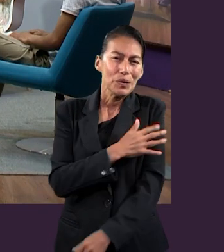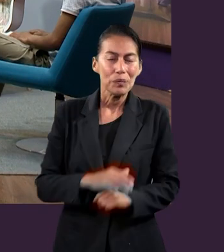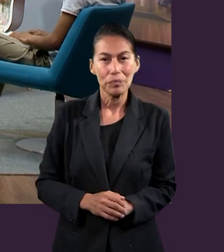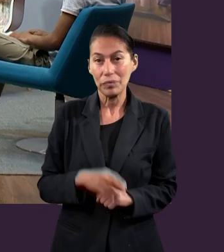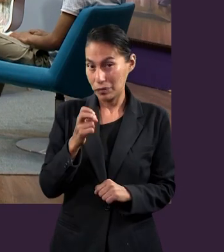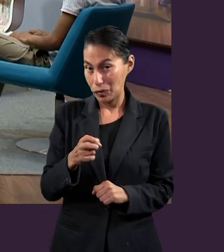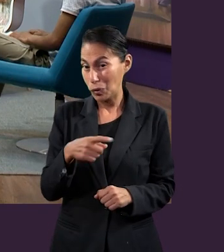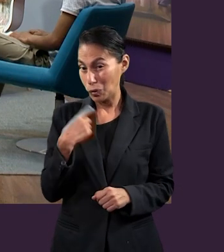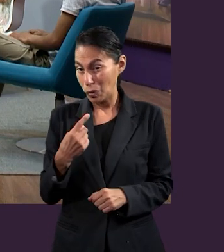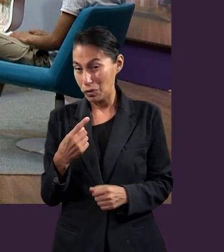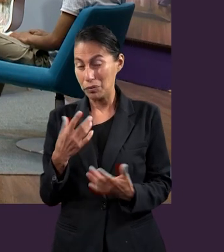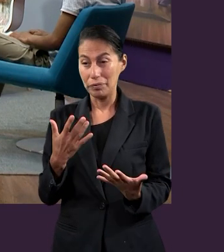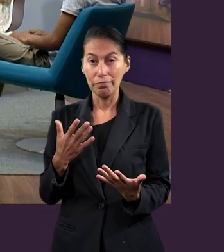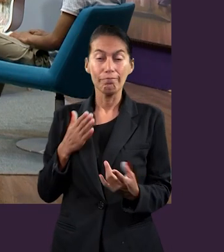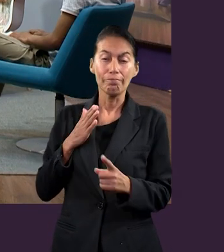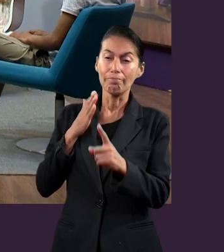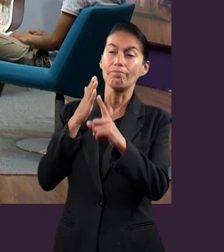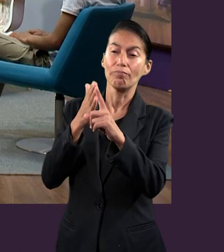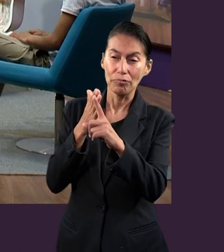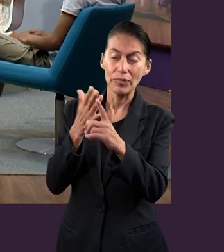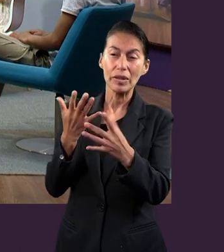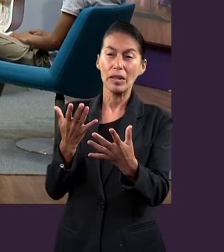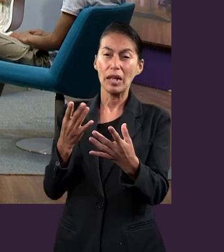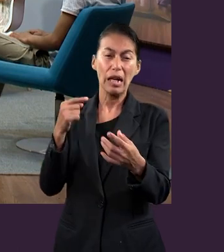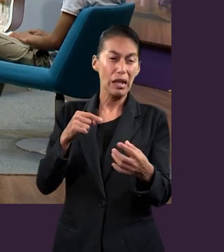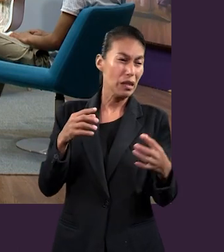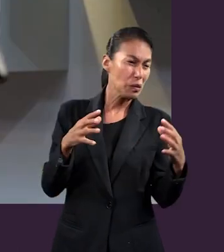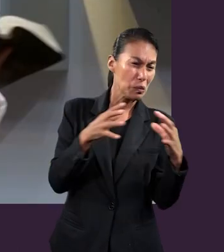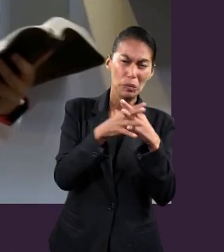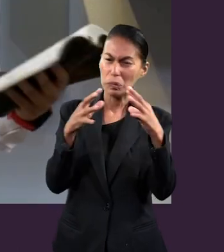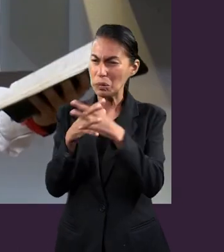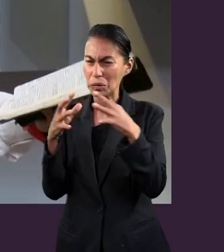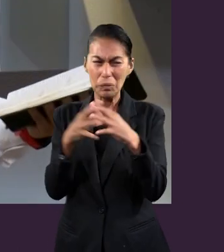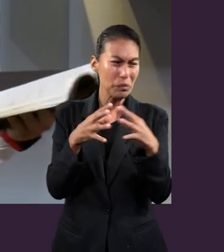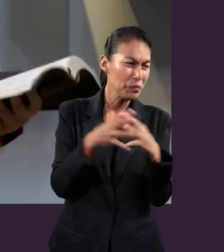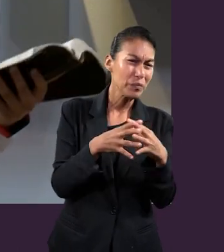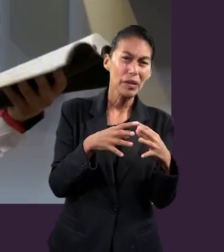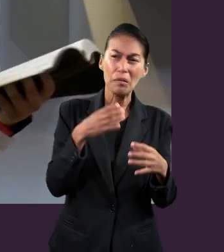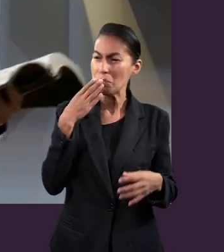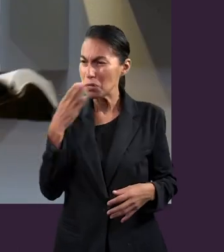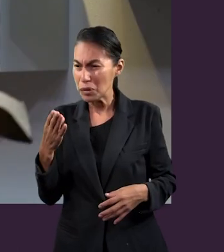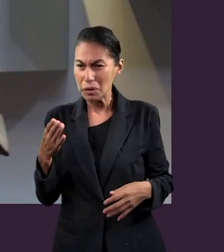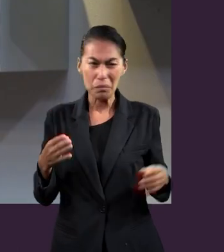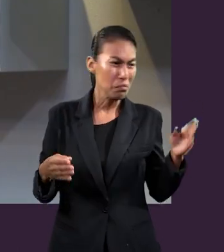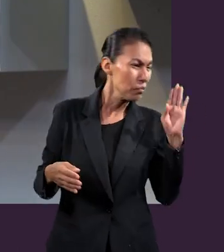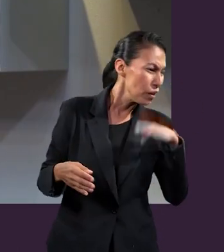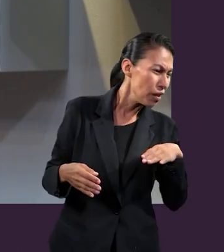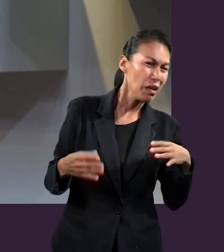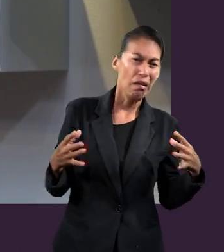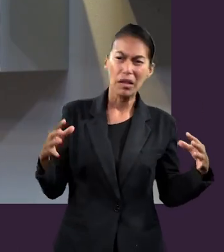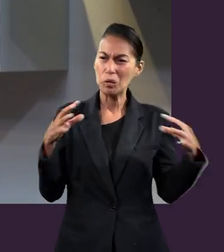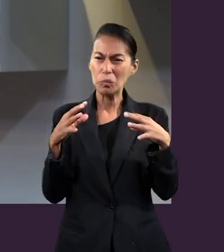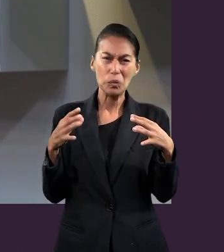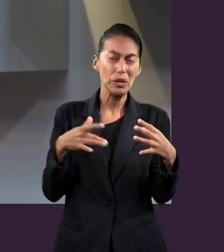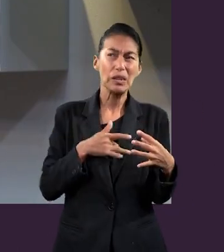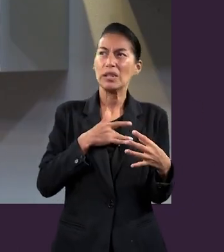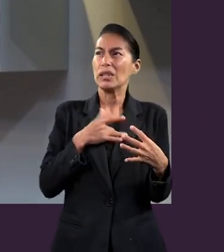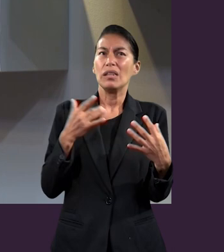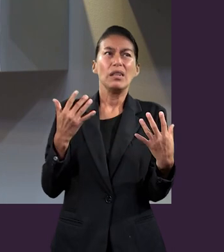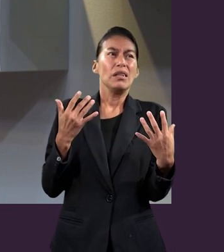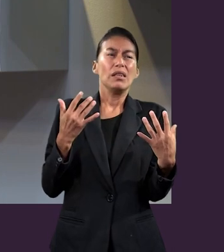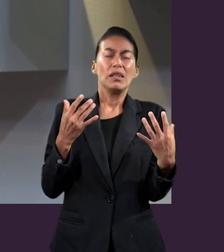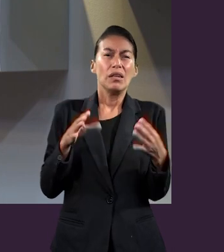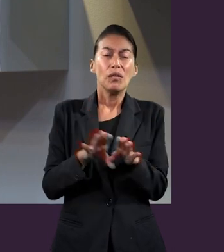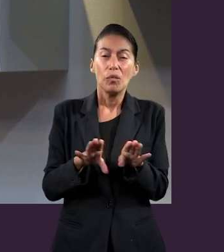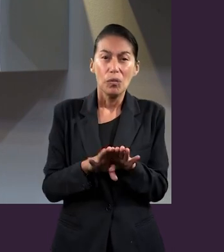nosotros vemos la realidad que nos toca enfrentar en un gran conflicto entre el bien y el mal, cuando percibimos esa realidad,